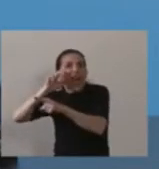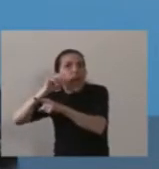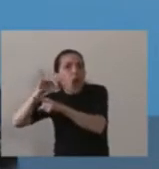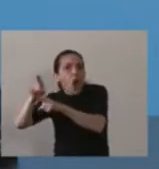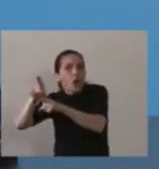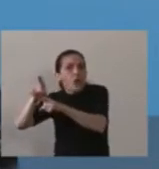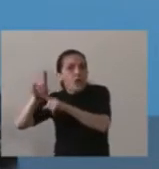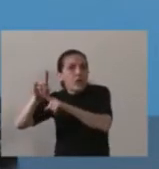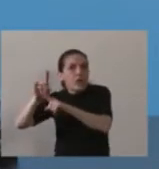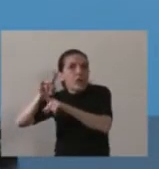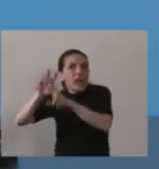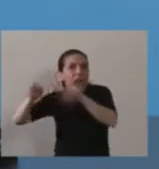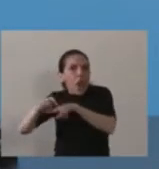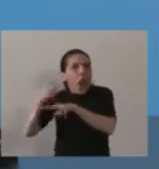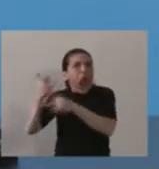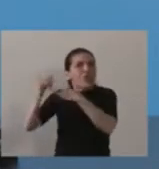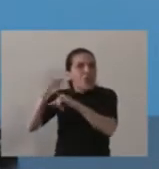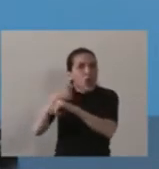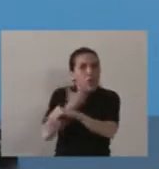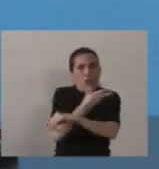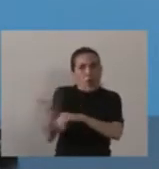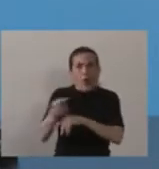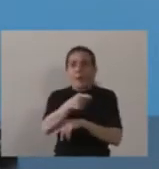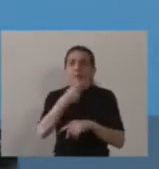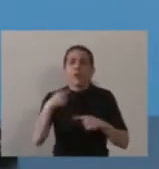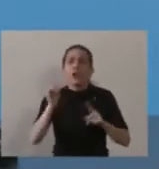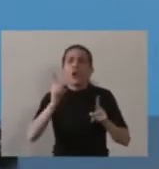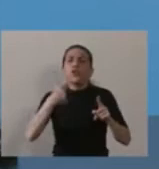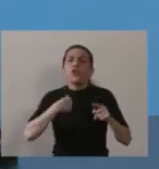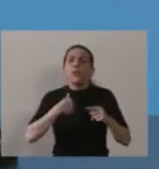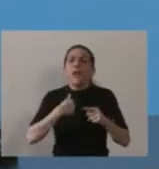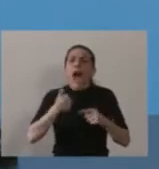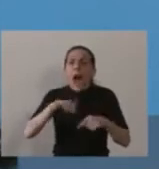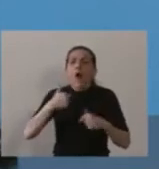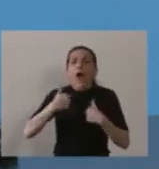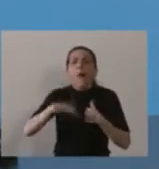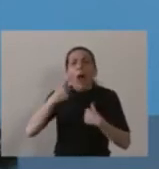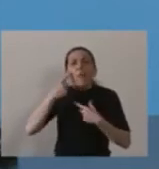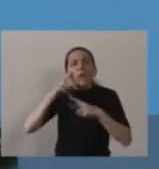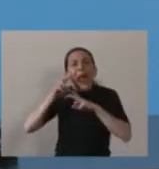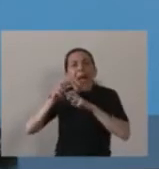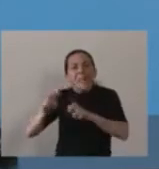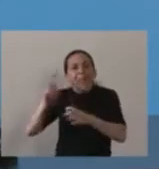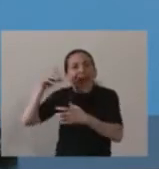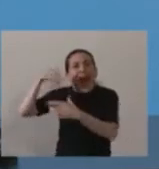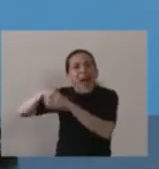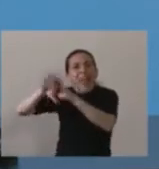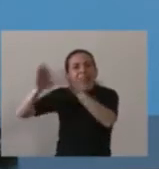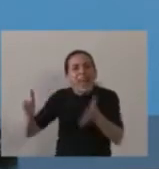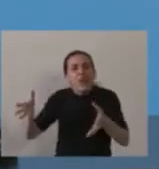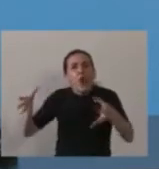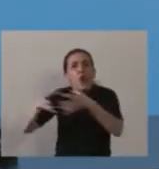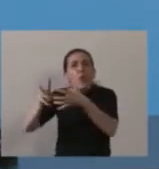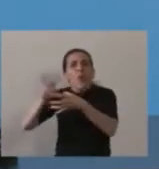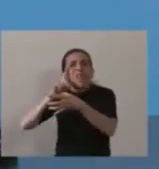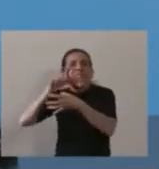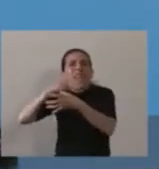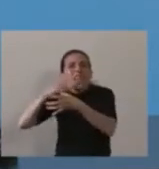decretando una intervención para poder saber exactamente lo que pasa dentro del grupo Vicentín.